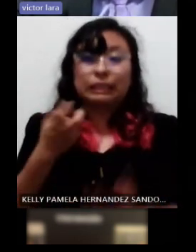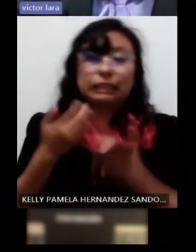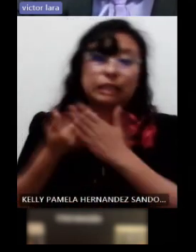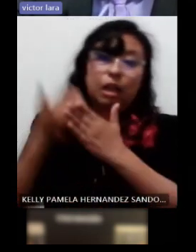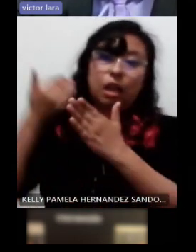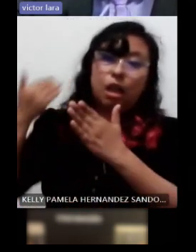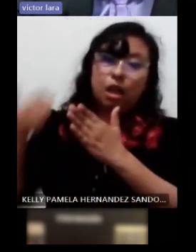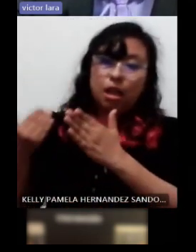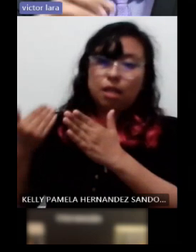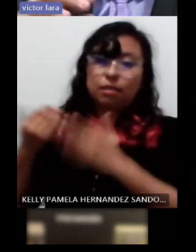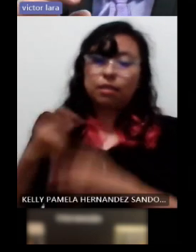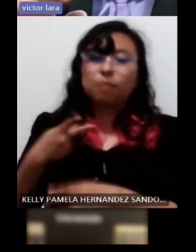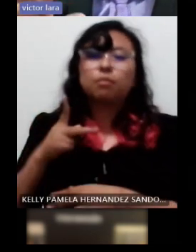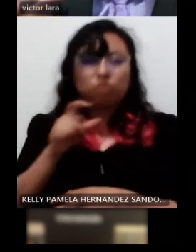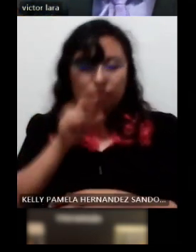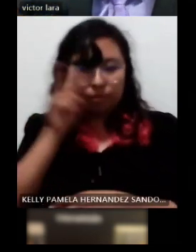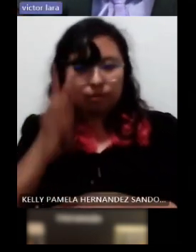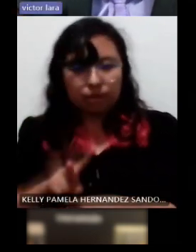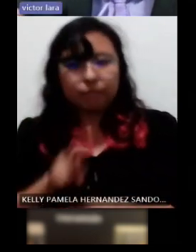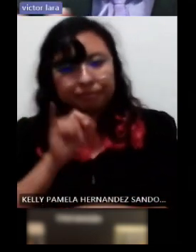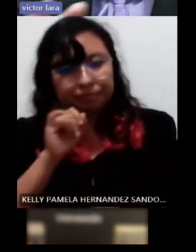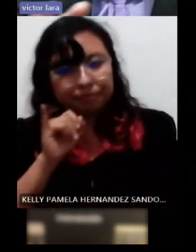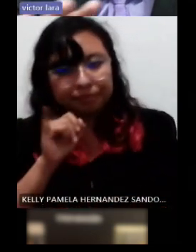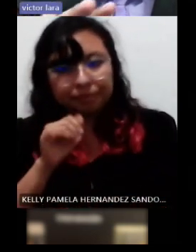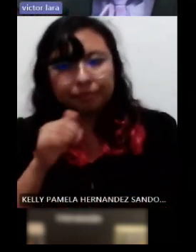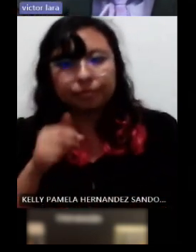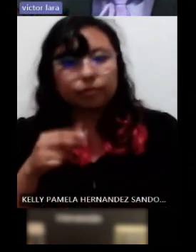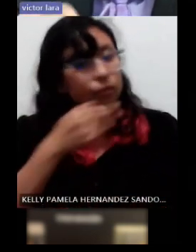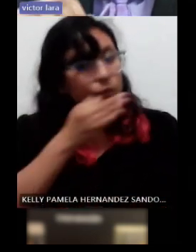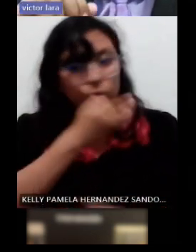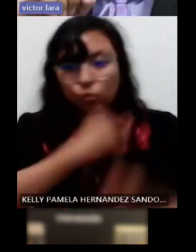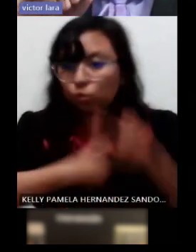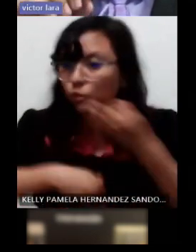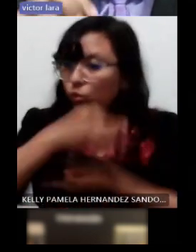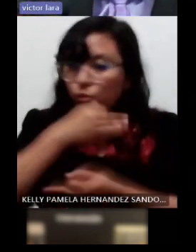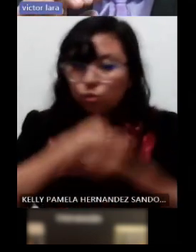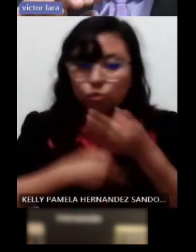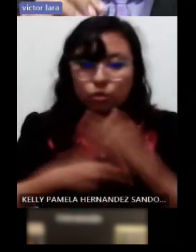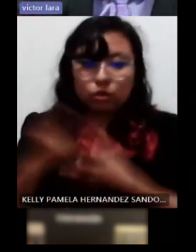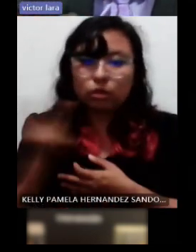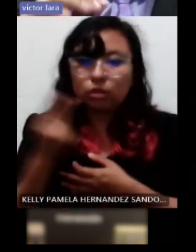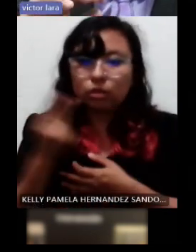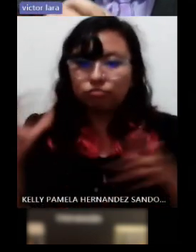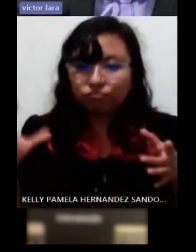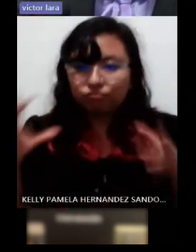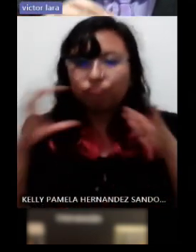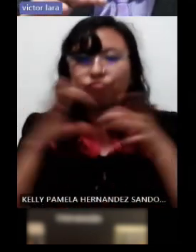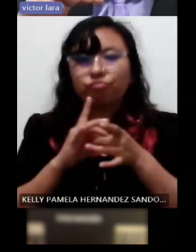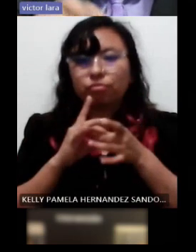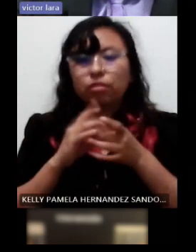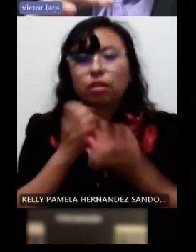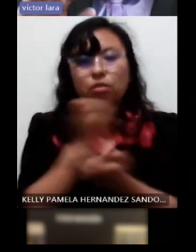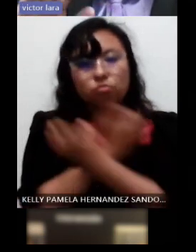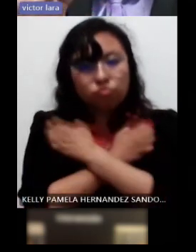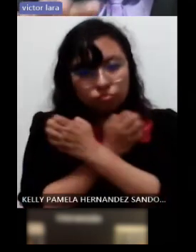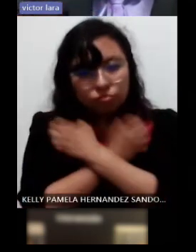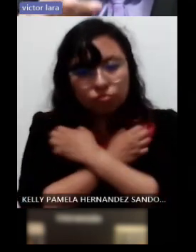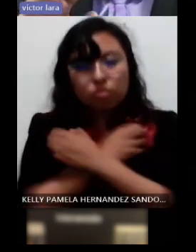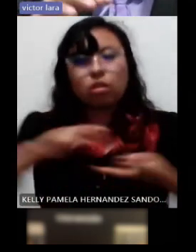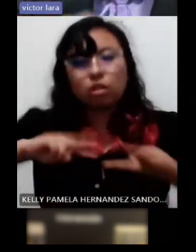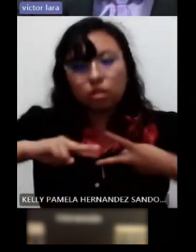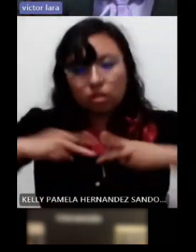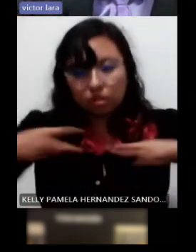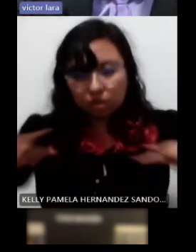necesitamos trabajar todos todos absolutamente todos educadores genetistas médicos oftalmólogos